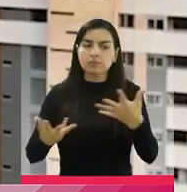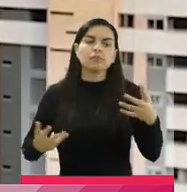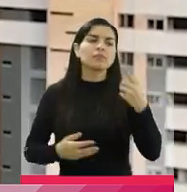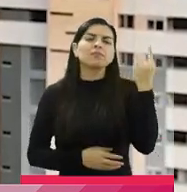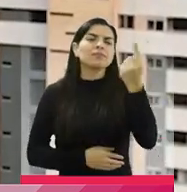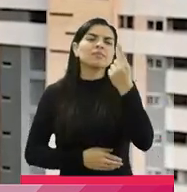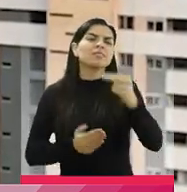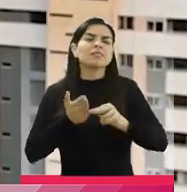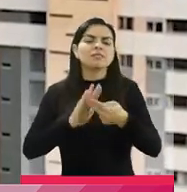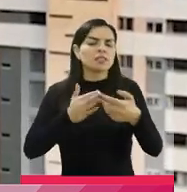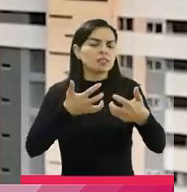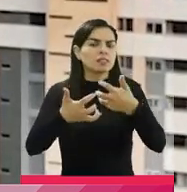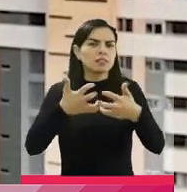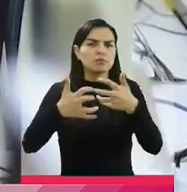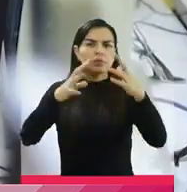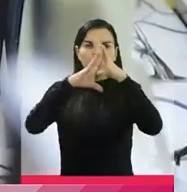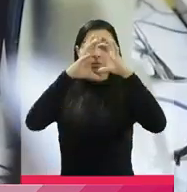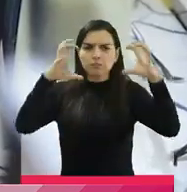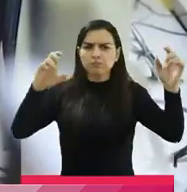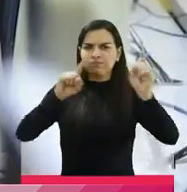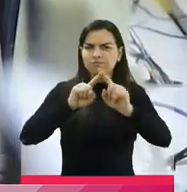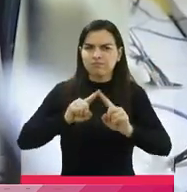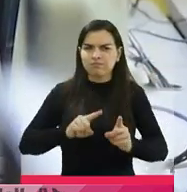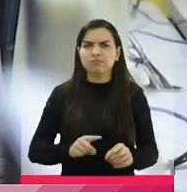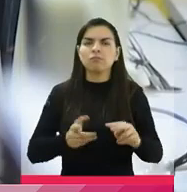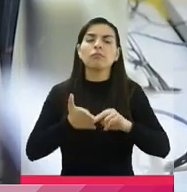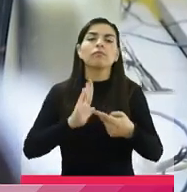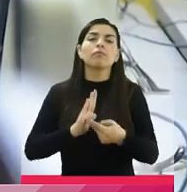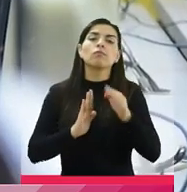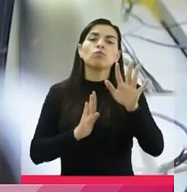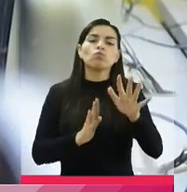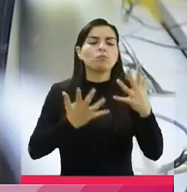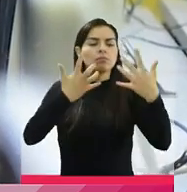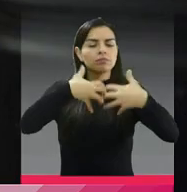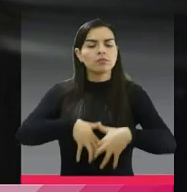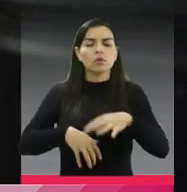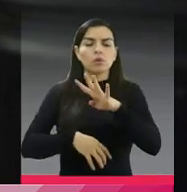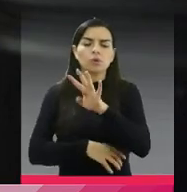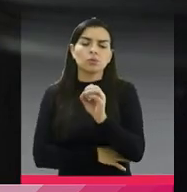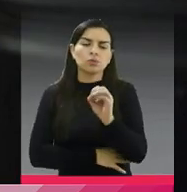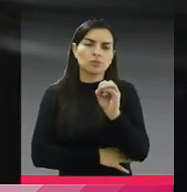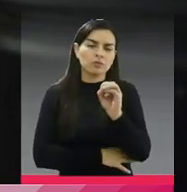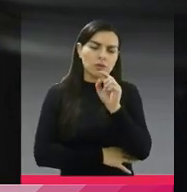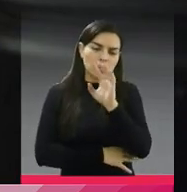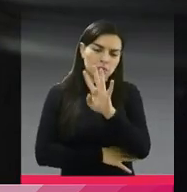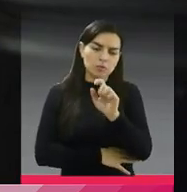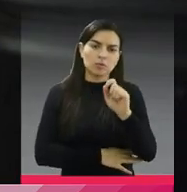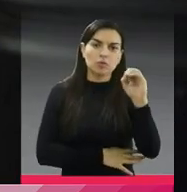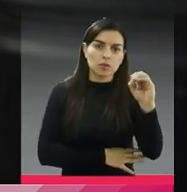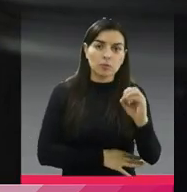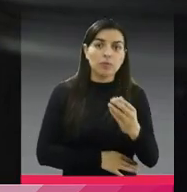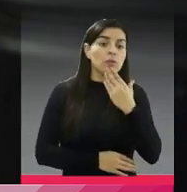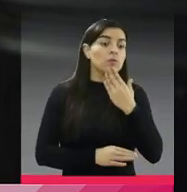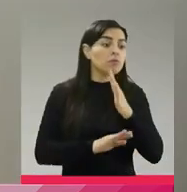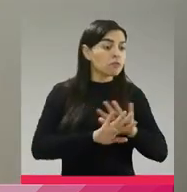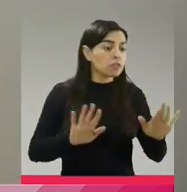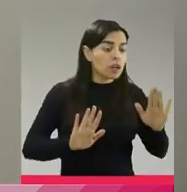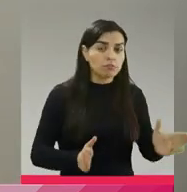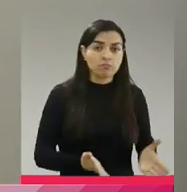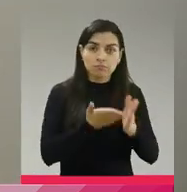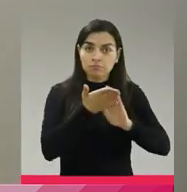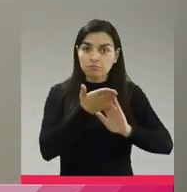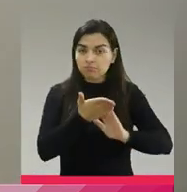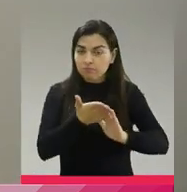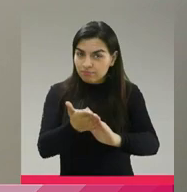te acerca a las industrias 4.0. Luego de que se supere la pandemia y ante la revolución tecnológica que ha impulsado la crisis,